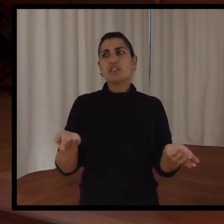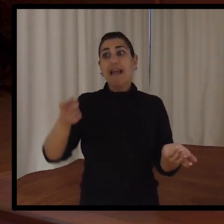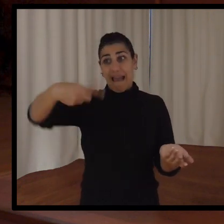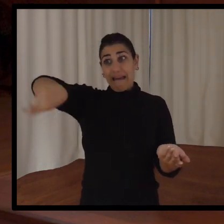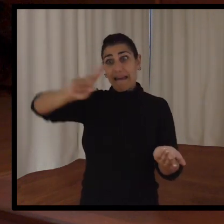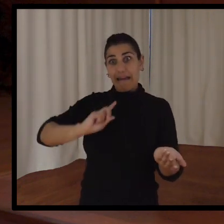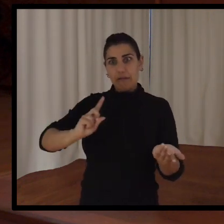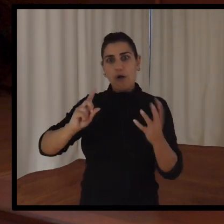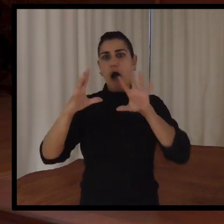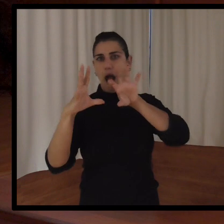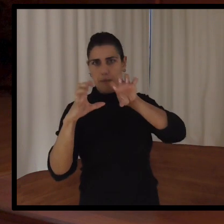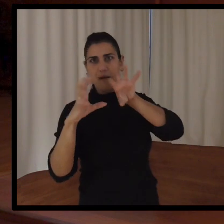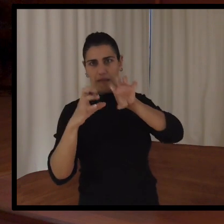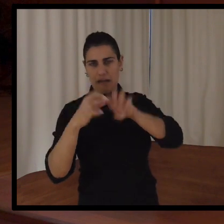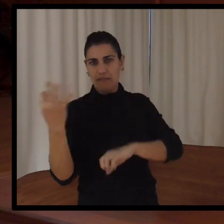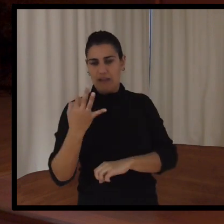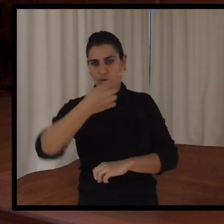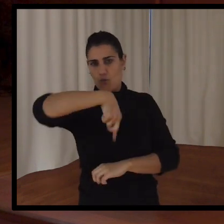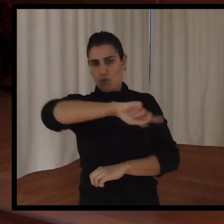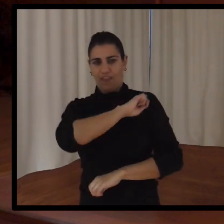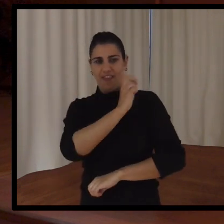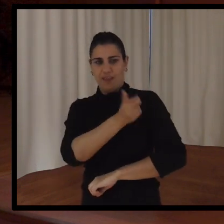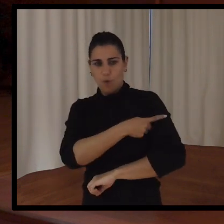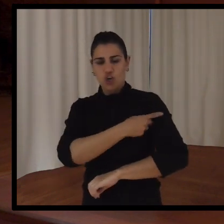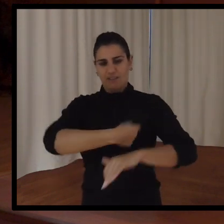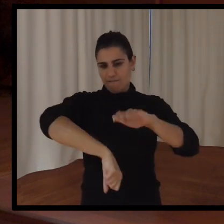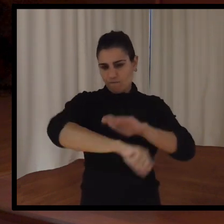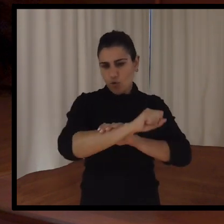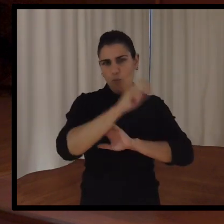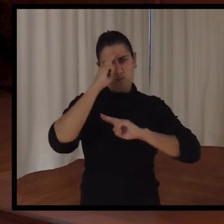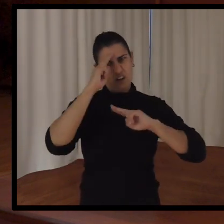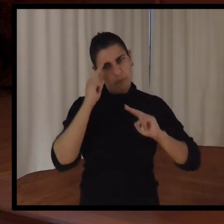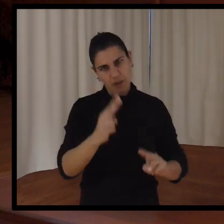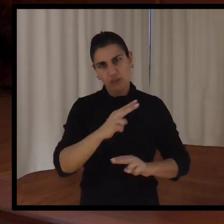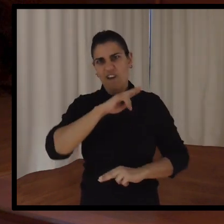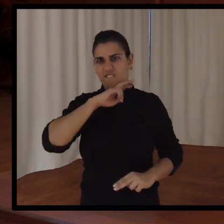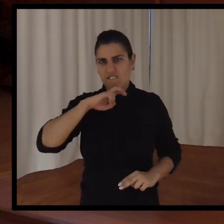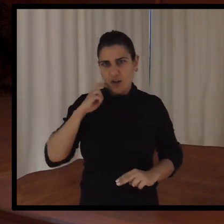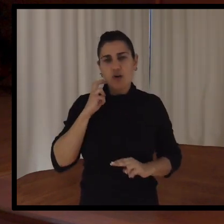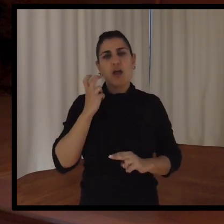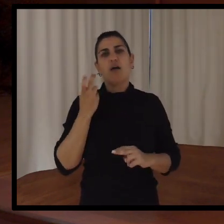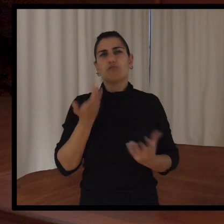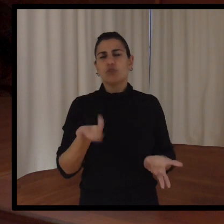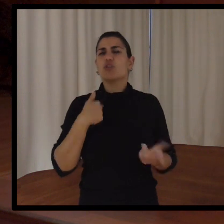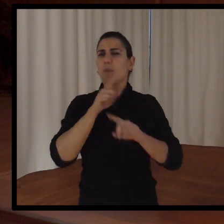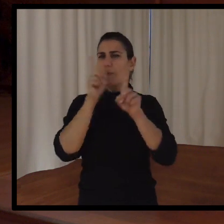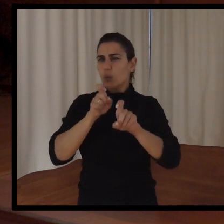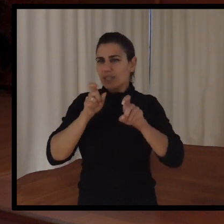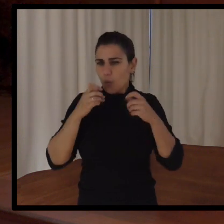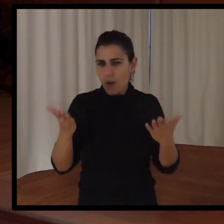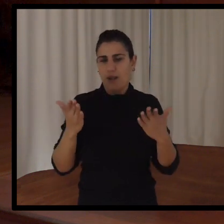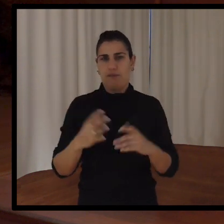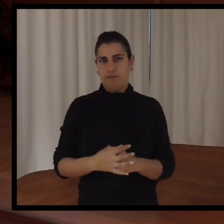y de vuestra manera de hacer fútbol o hacer deporte, ¿no?, tan respetuosa, con tantos valores, tal... Entonces, mi pregunta